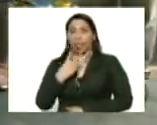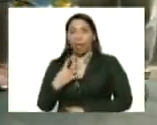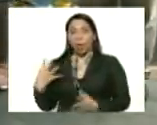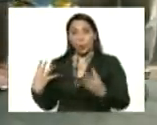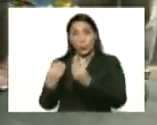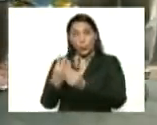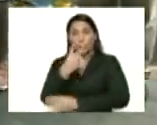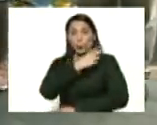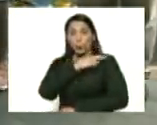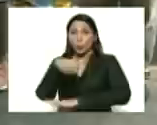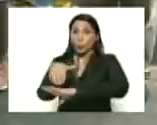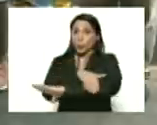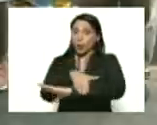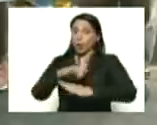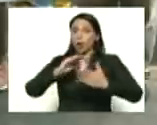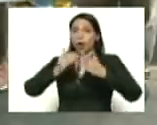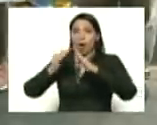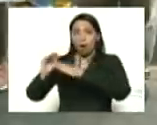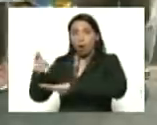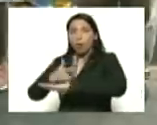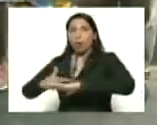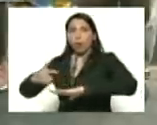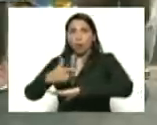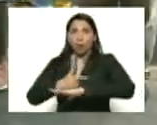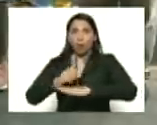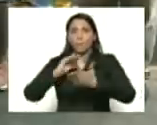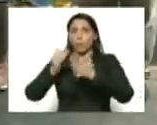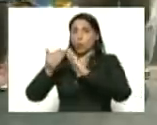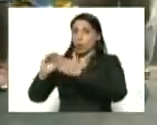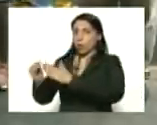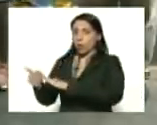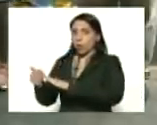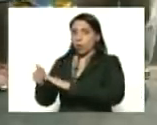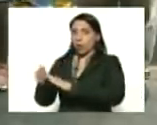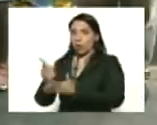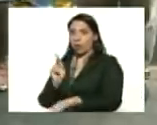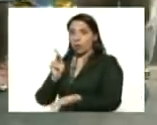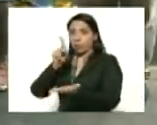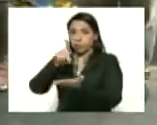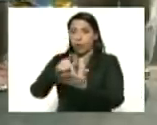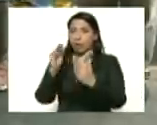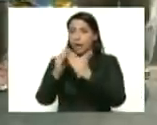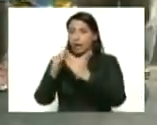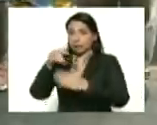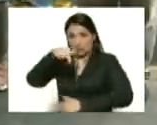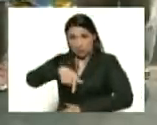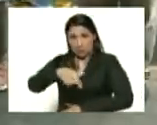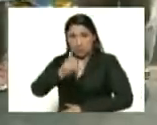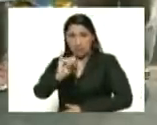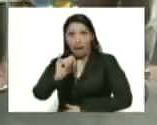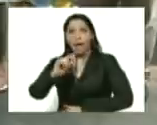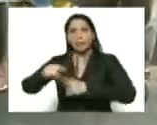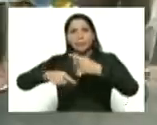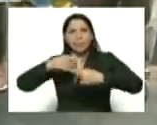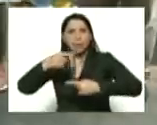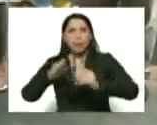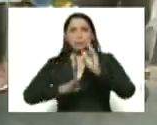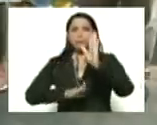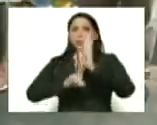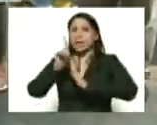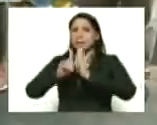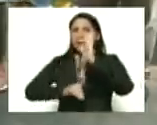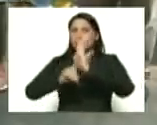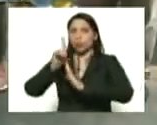junto a los jefes de calle, a los jefes de comunidad y a los gobiernos comunitarios, nos dirigimos a la casa de la señora Cruz y luego allí se desarrolla